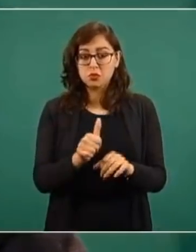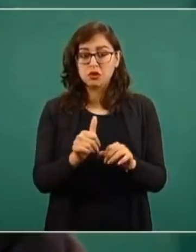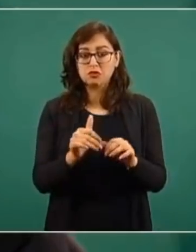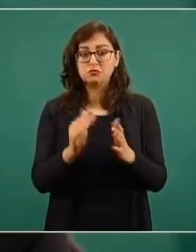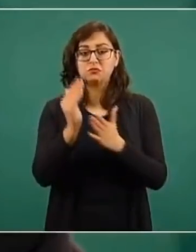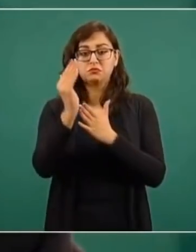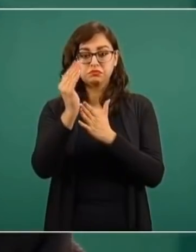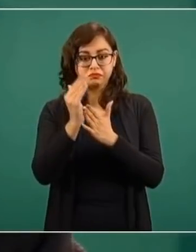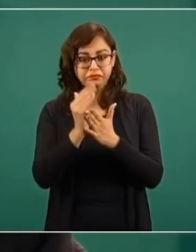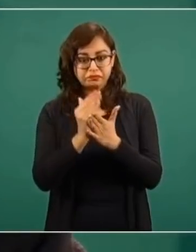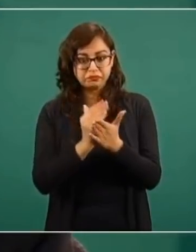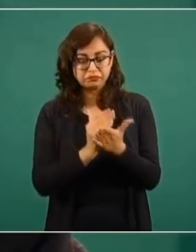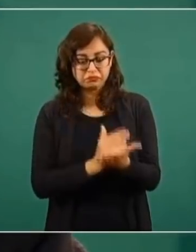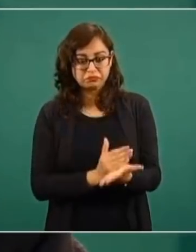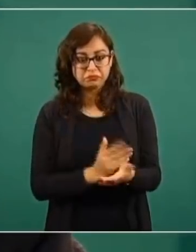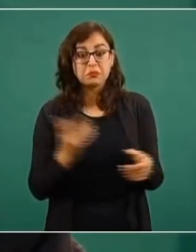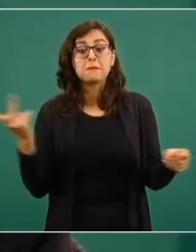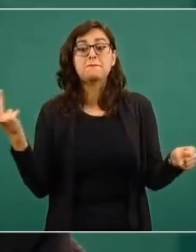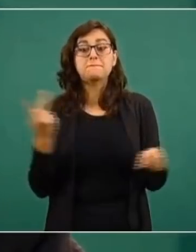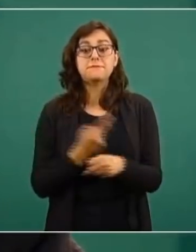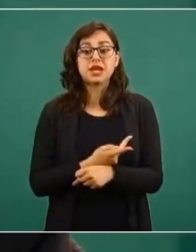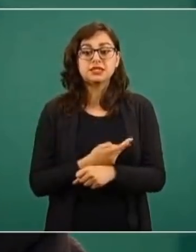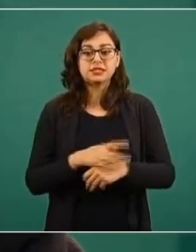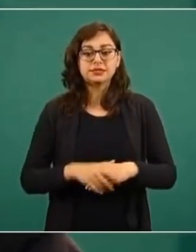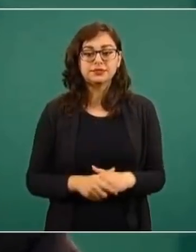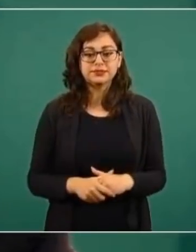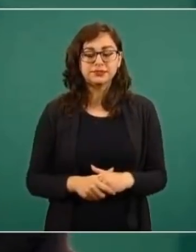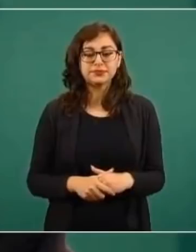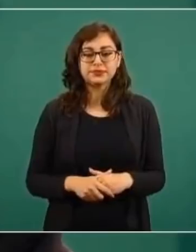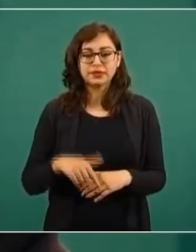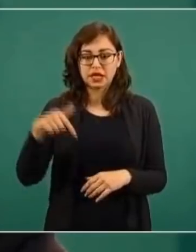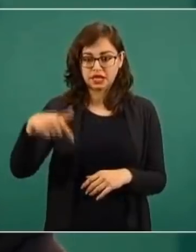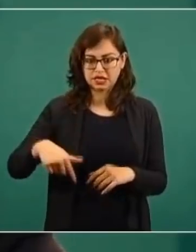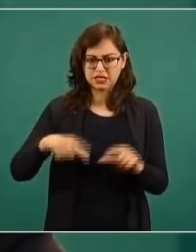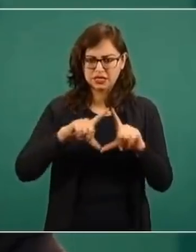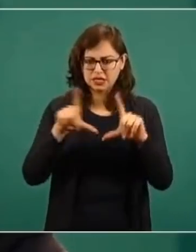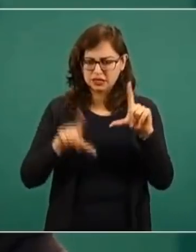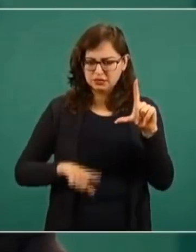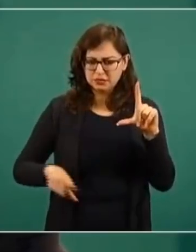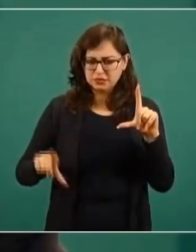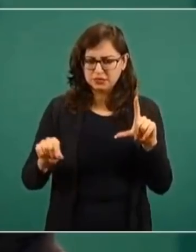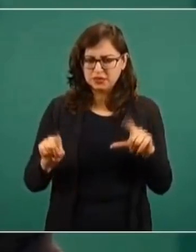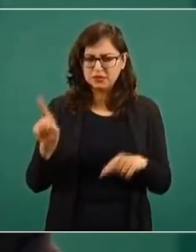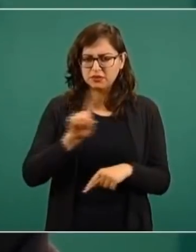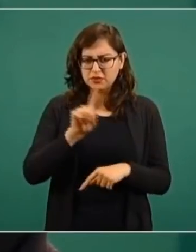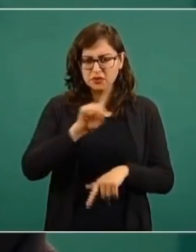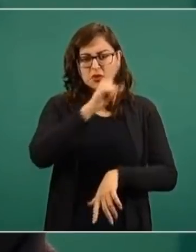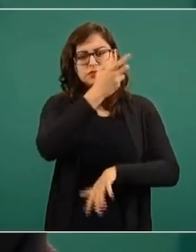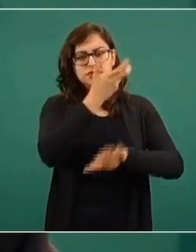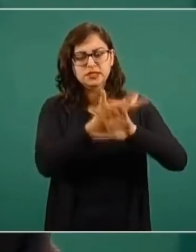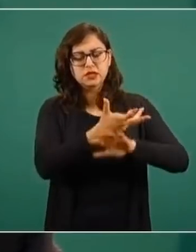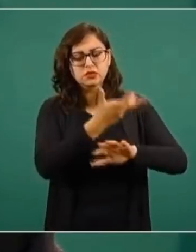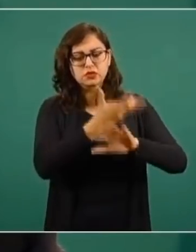se dieron movimientos, no en México, en Estados Unidos